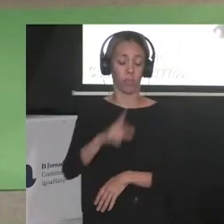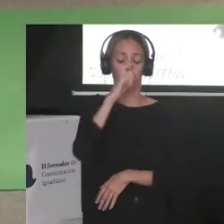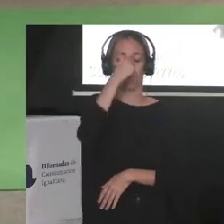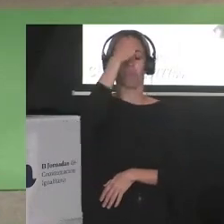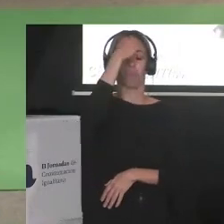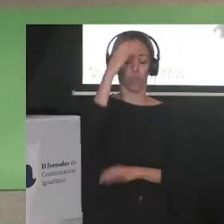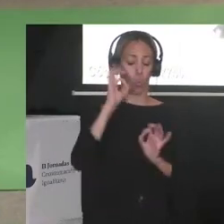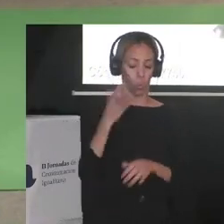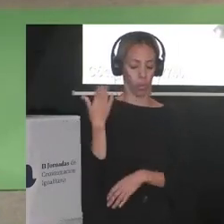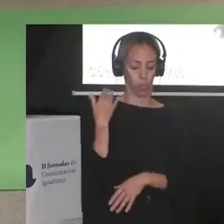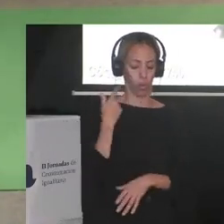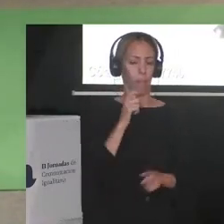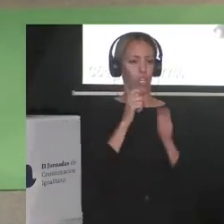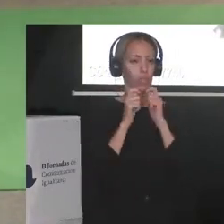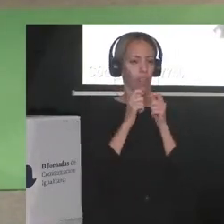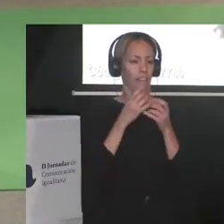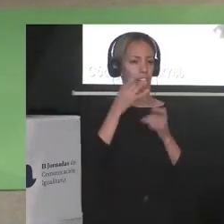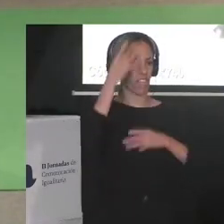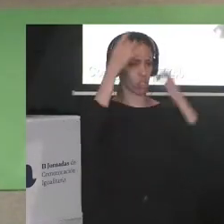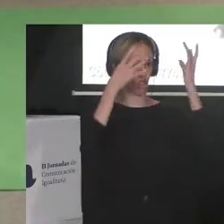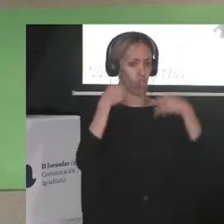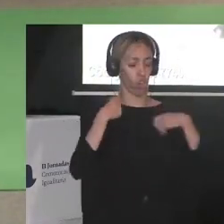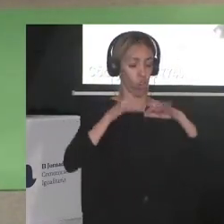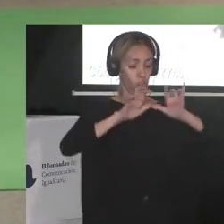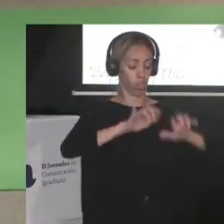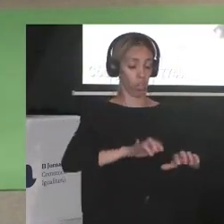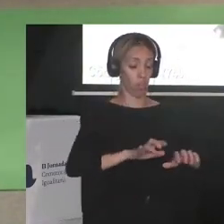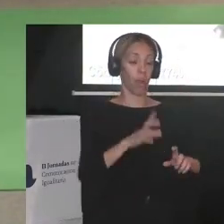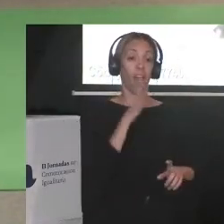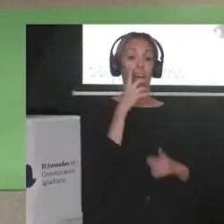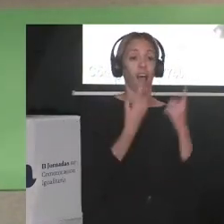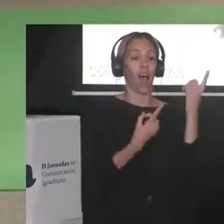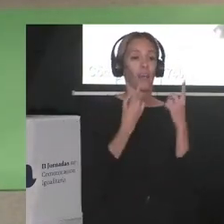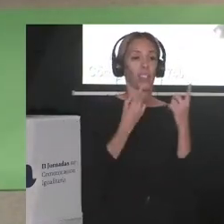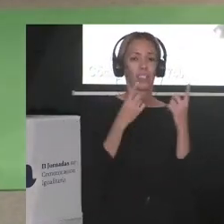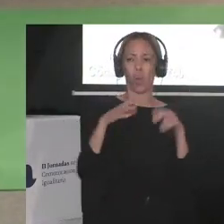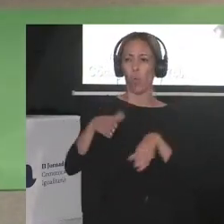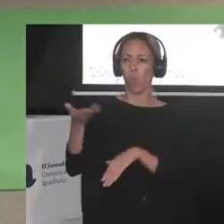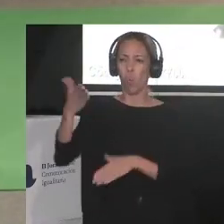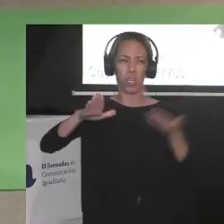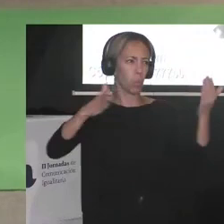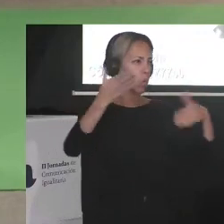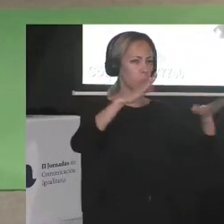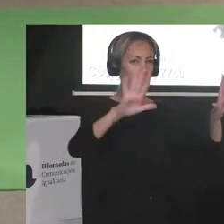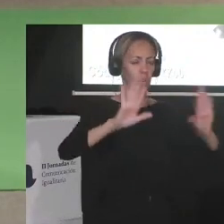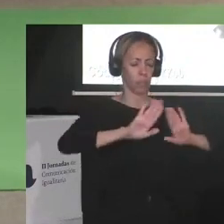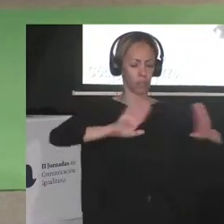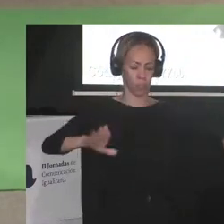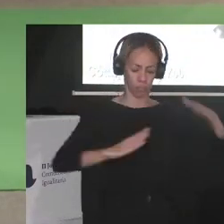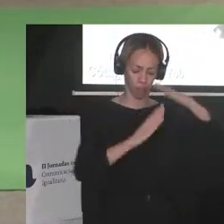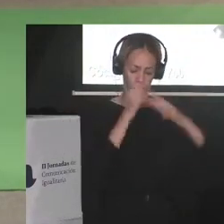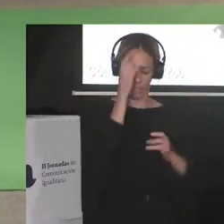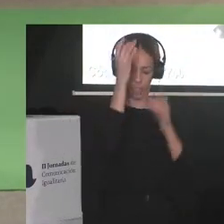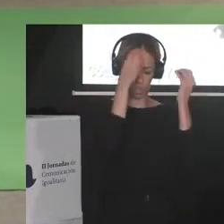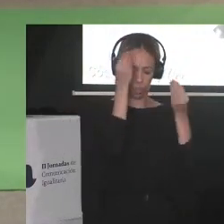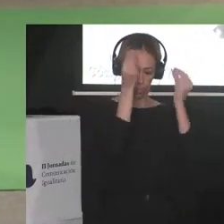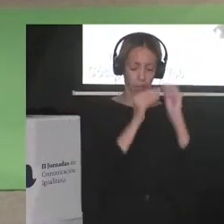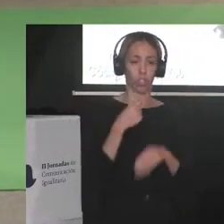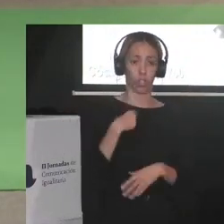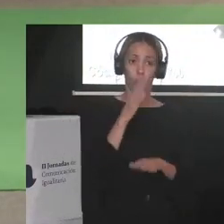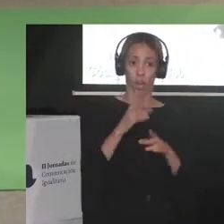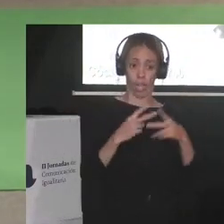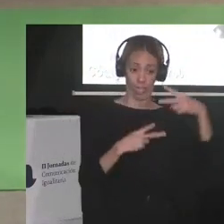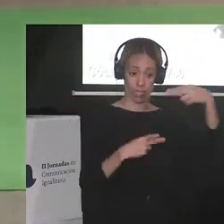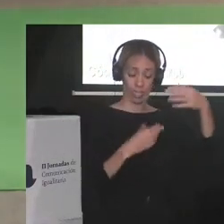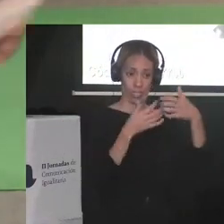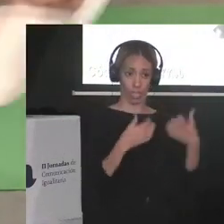pequeño texto de periodismo de ficción que a veces es lo único que nos queda en medio de tanta muerte me gustaría leérselos para